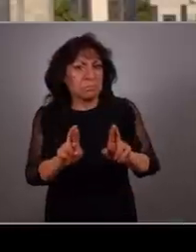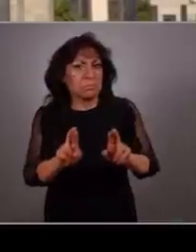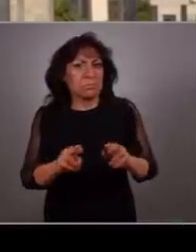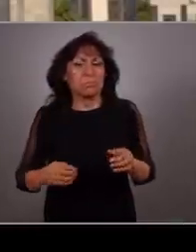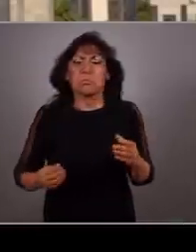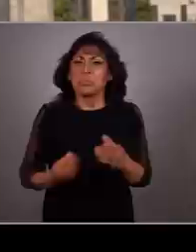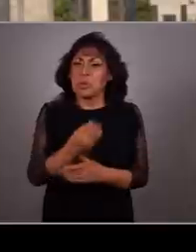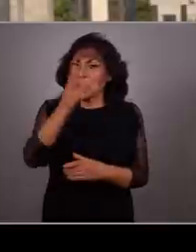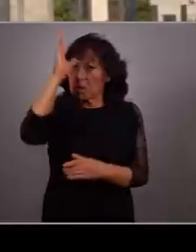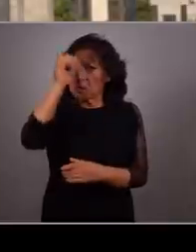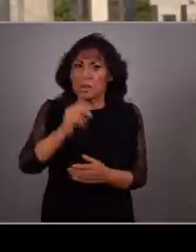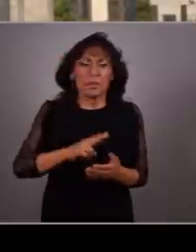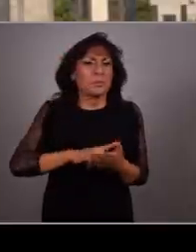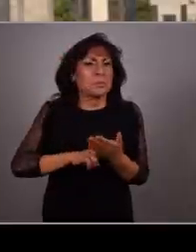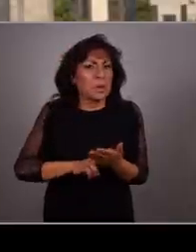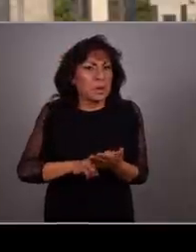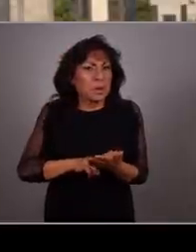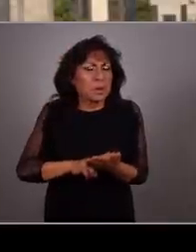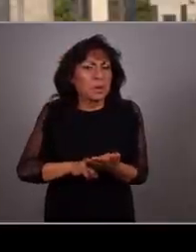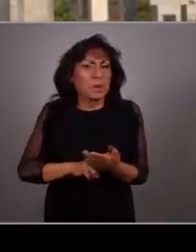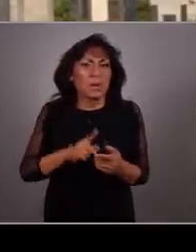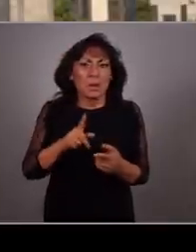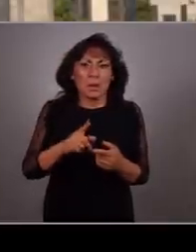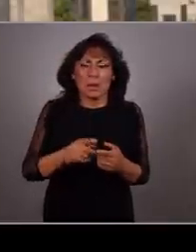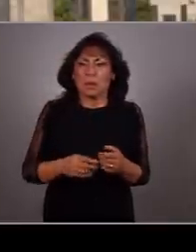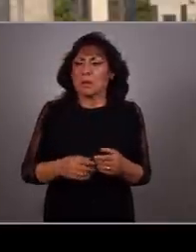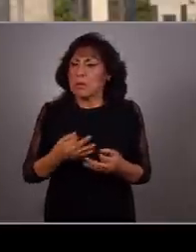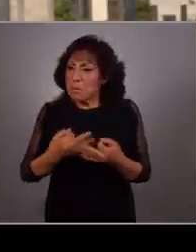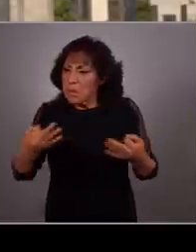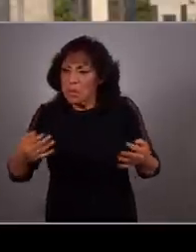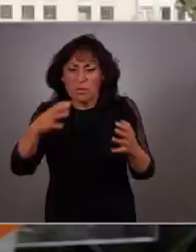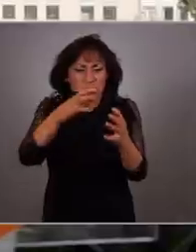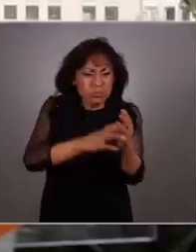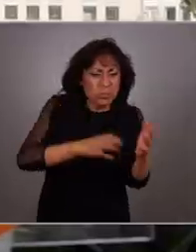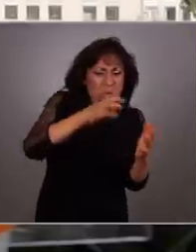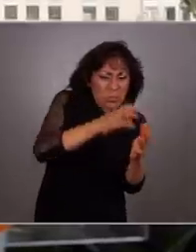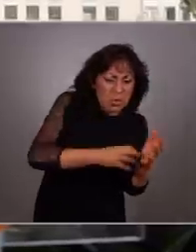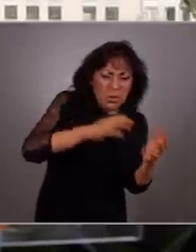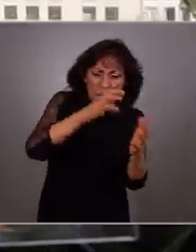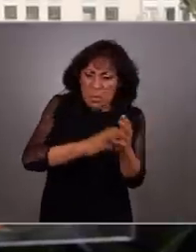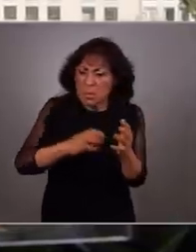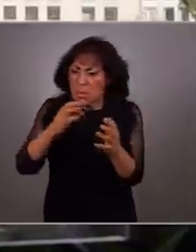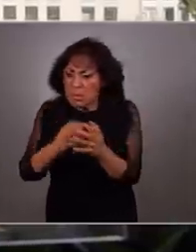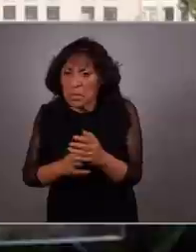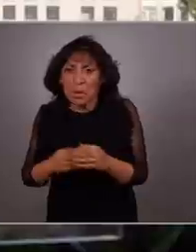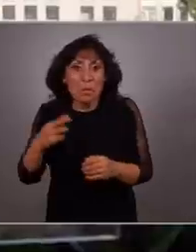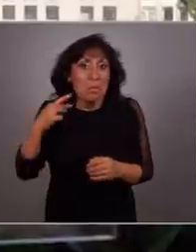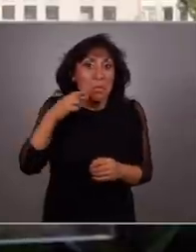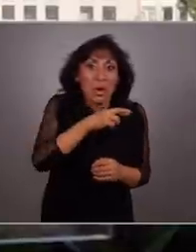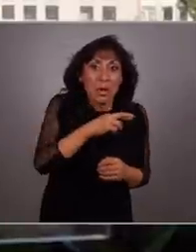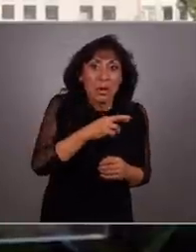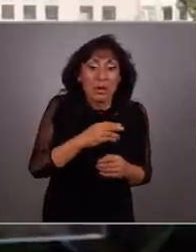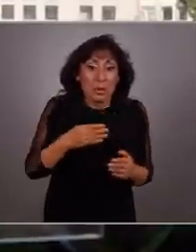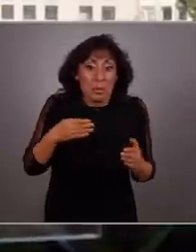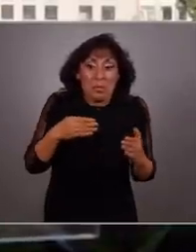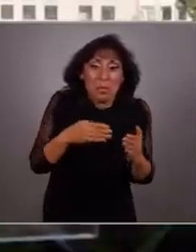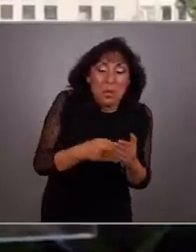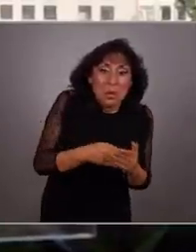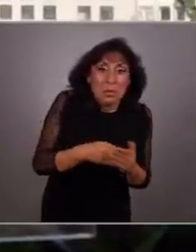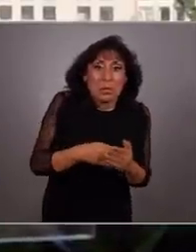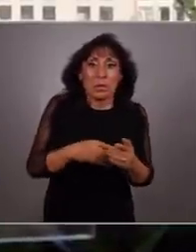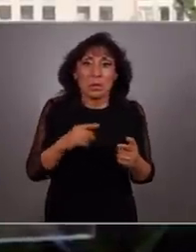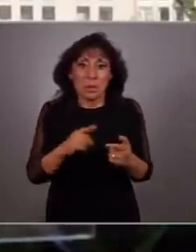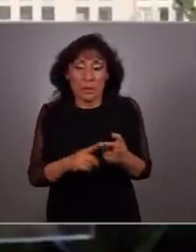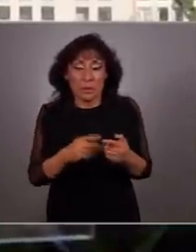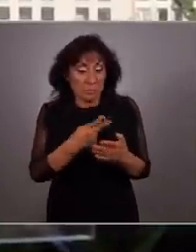Necesitamos un nuevo trato verde, porque si se sigue sobreexplotando y destruyendo nuestra tierra, muy pronto llegaremos a